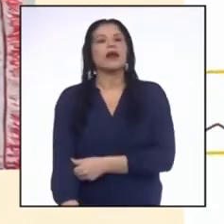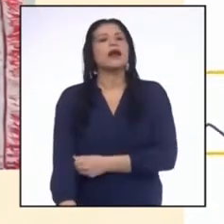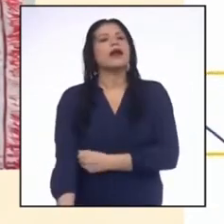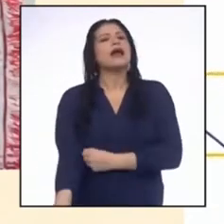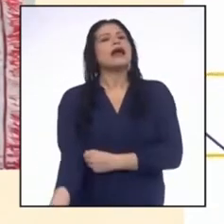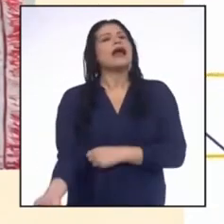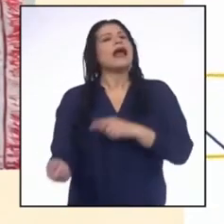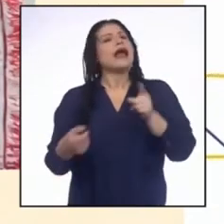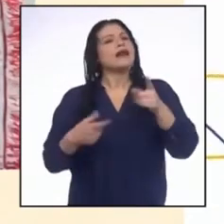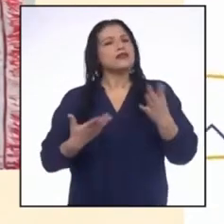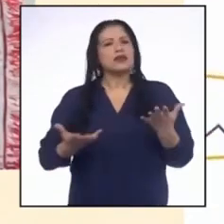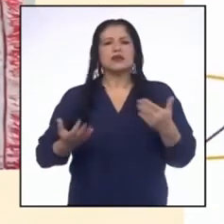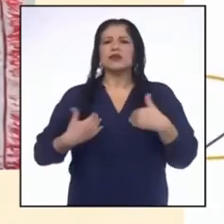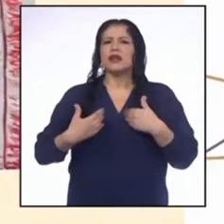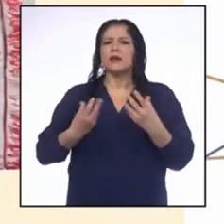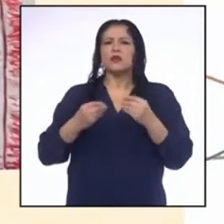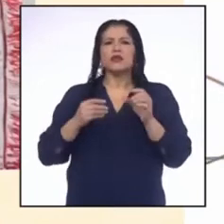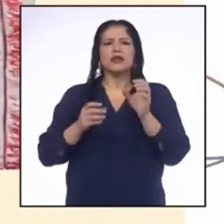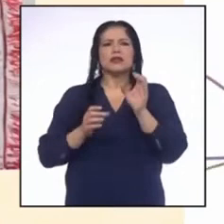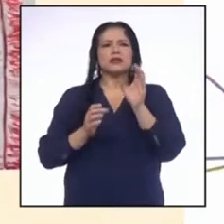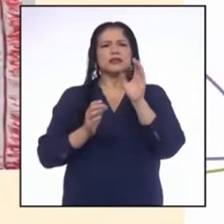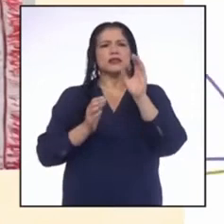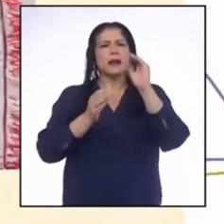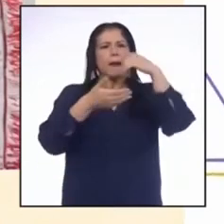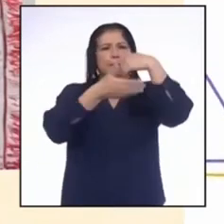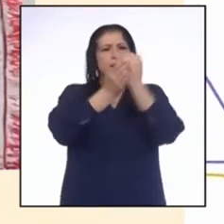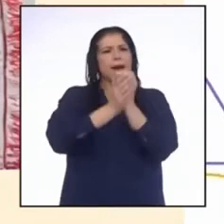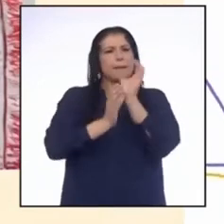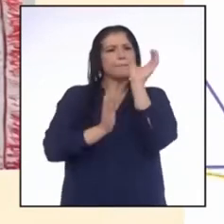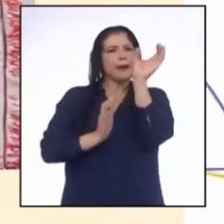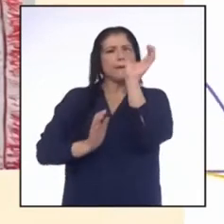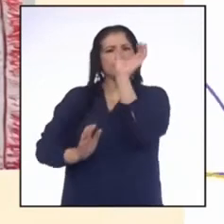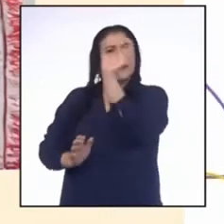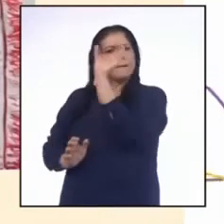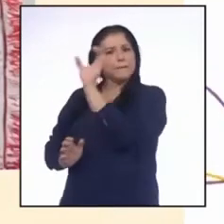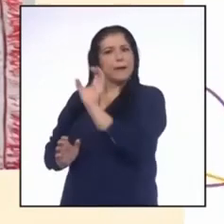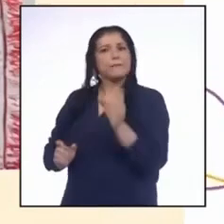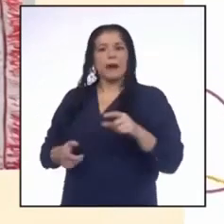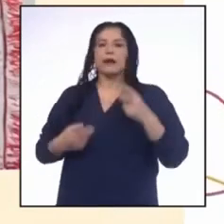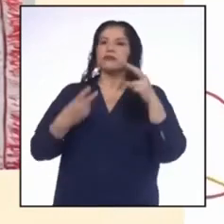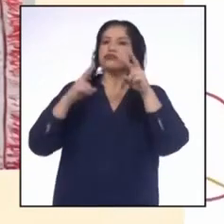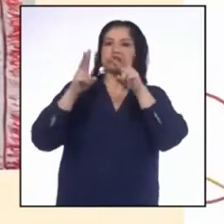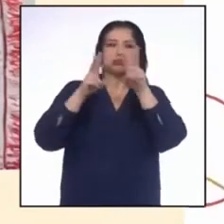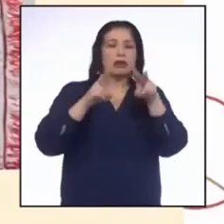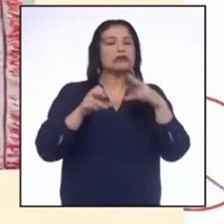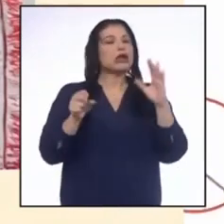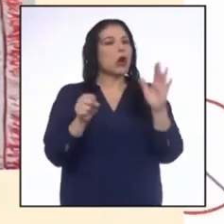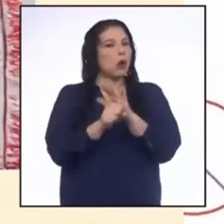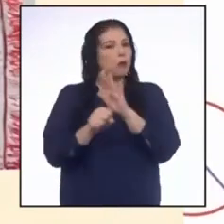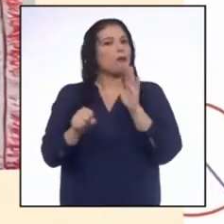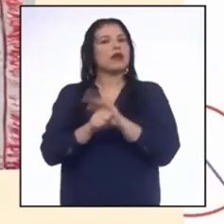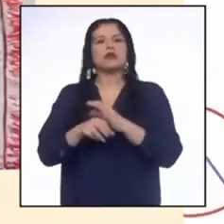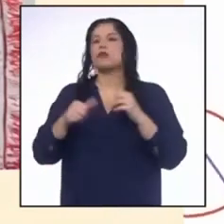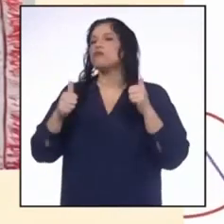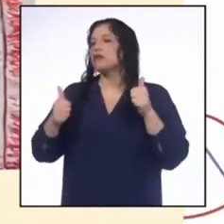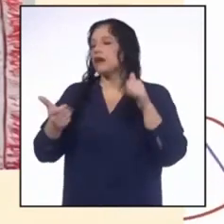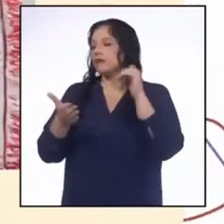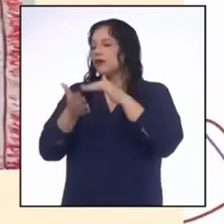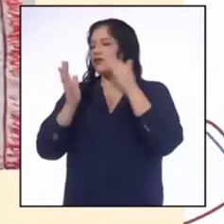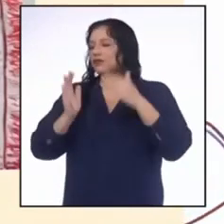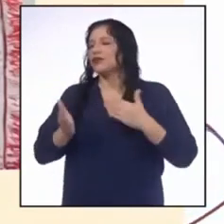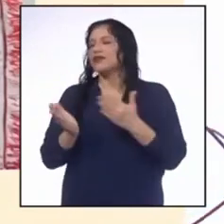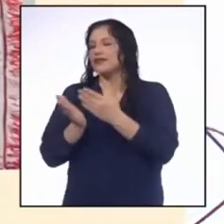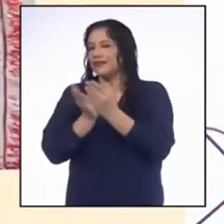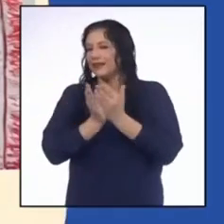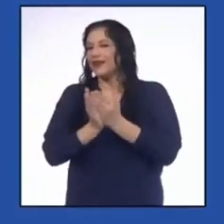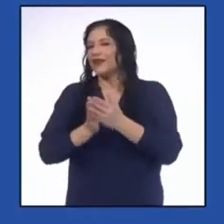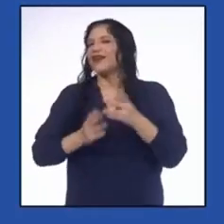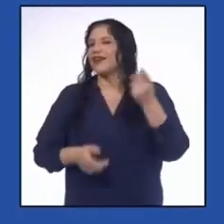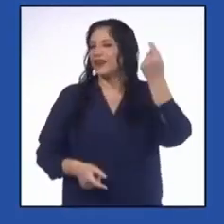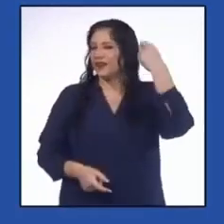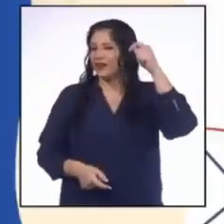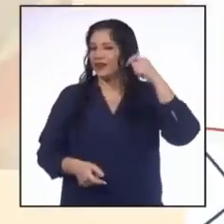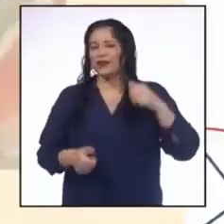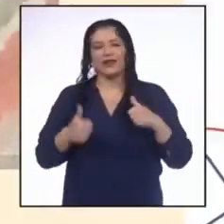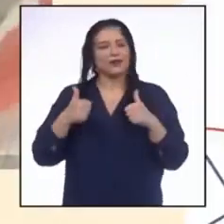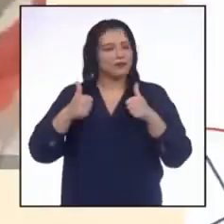este periódico tiene muchas secciones y parece bastante completo. Bien por las y los estudiantes de Los Pinos en Trujillo.